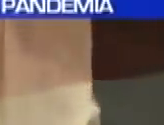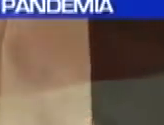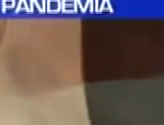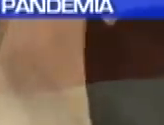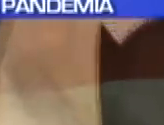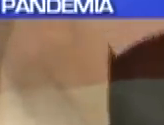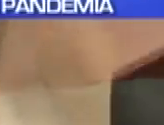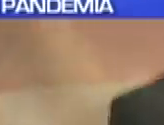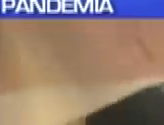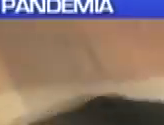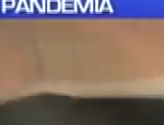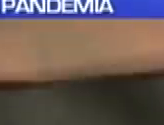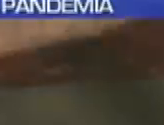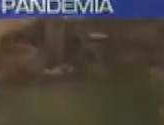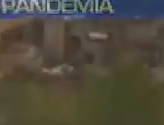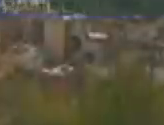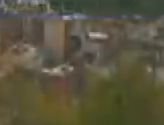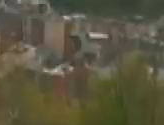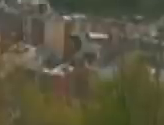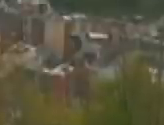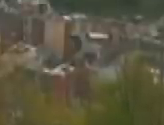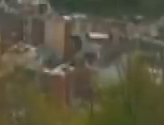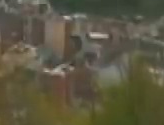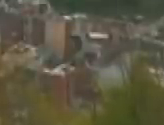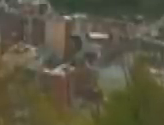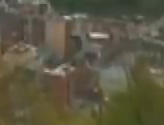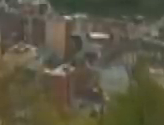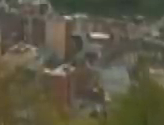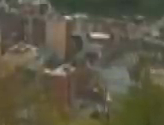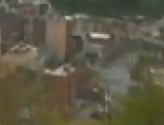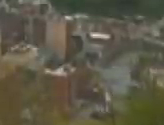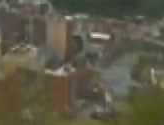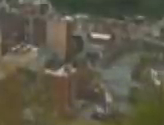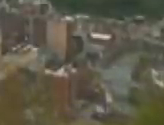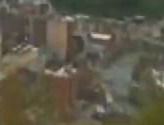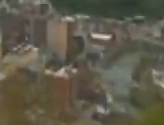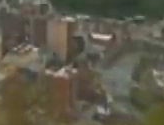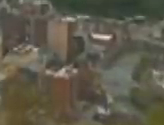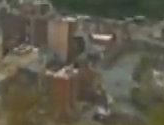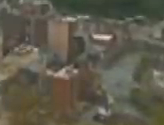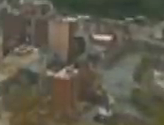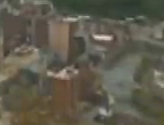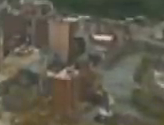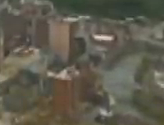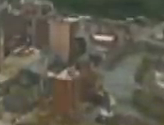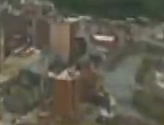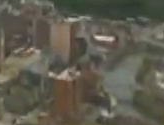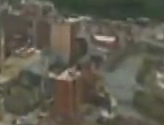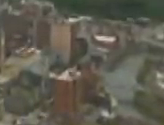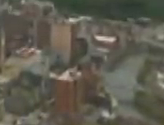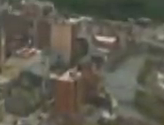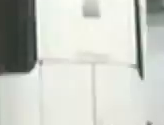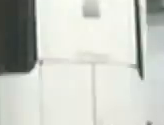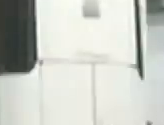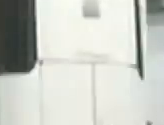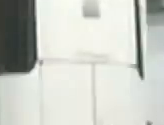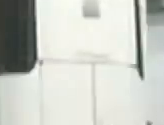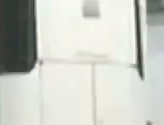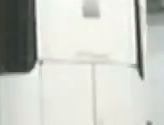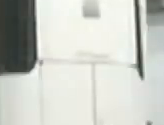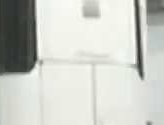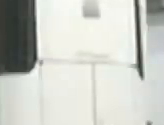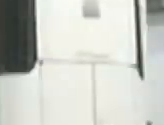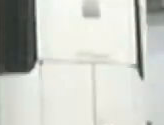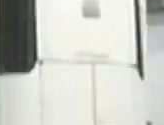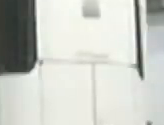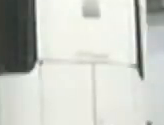Estados Unidos sigue siendo el foco de la pandemia tan solo en esa nación hay ya casi el millón y medio de contagiados es decir